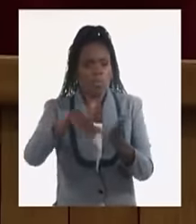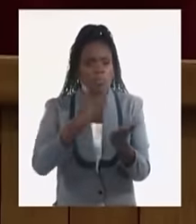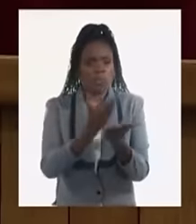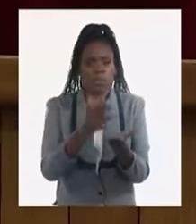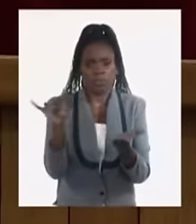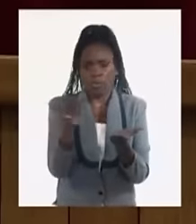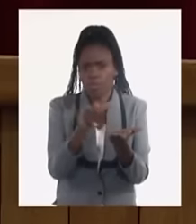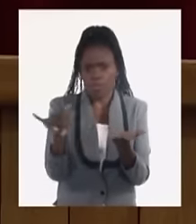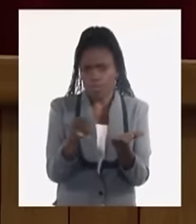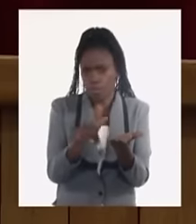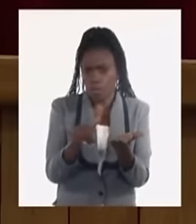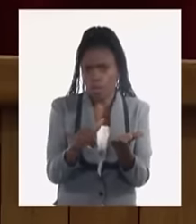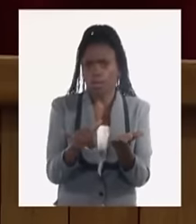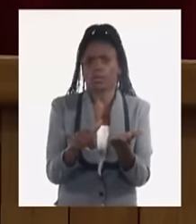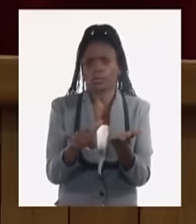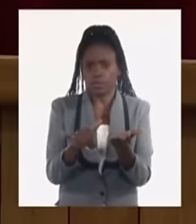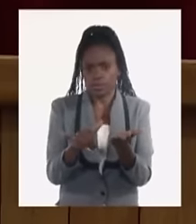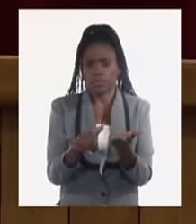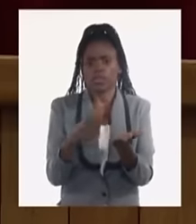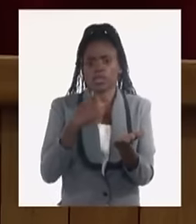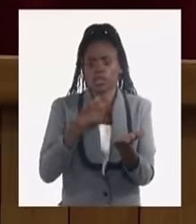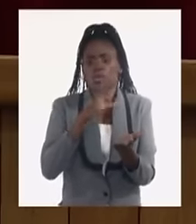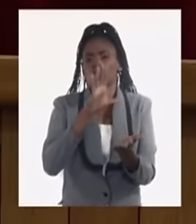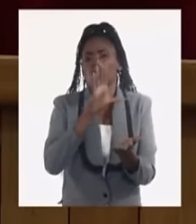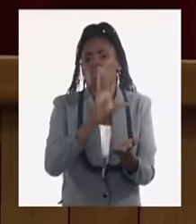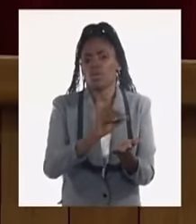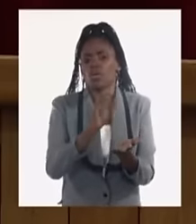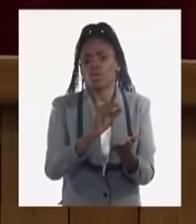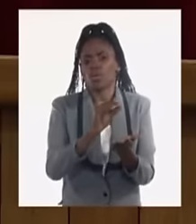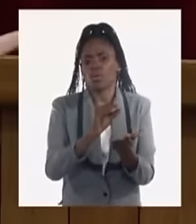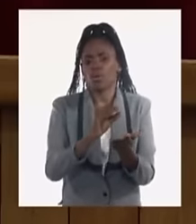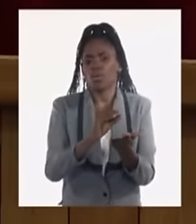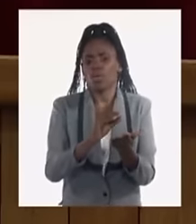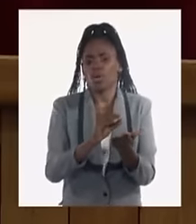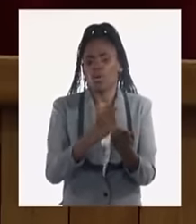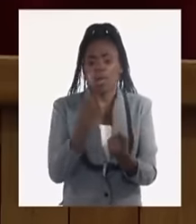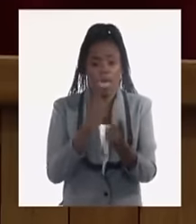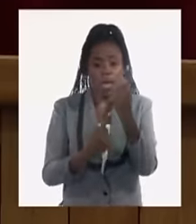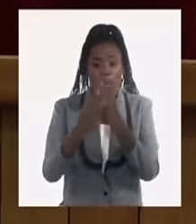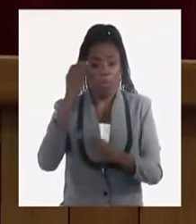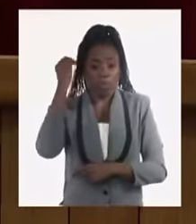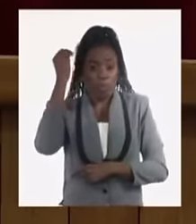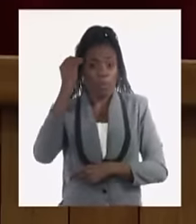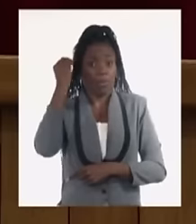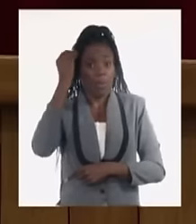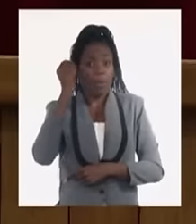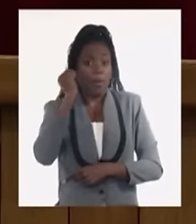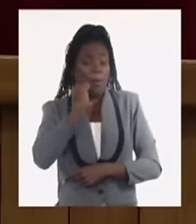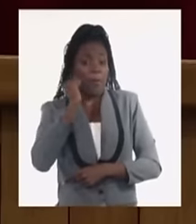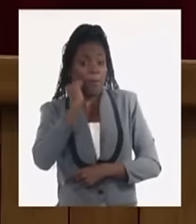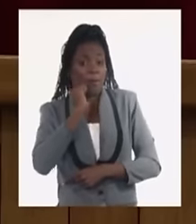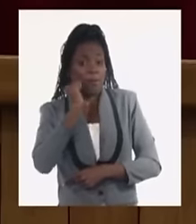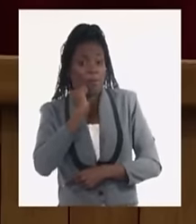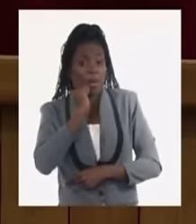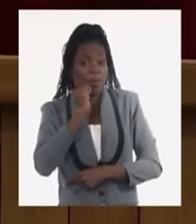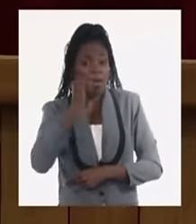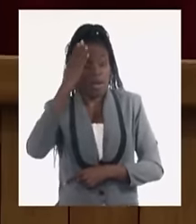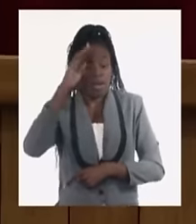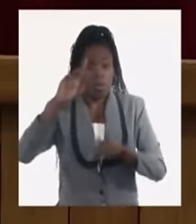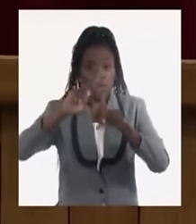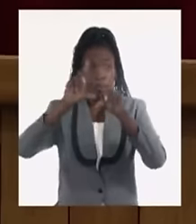que les confieso que en varios análisis al máximo nivel del país,